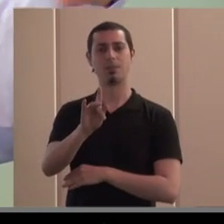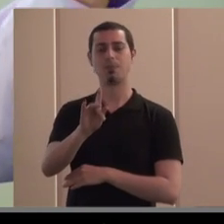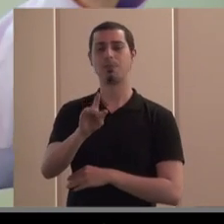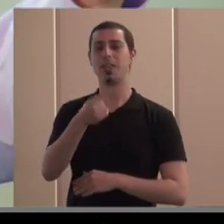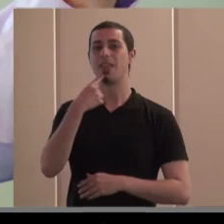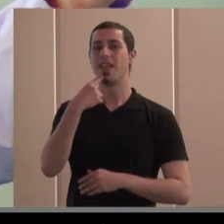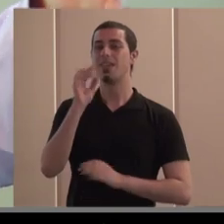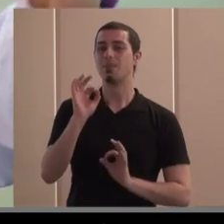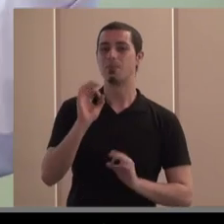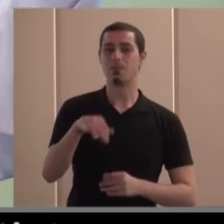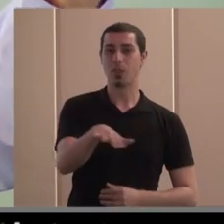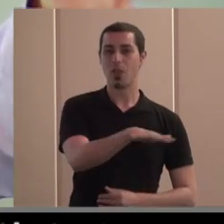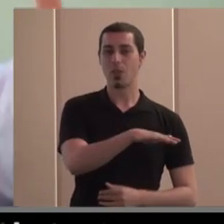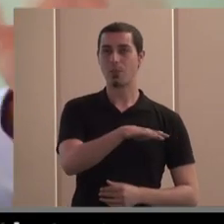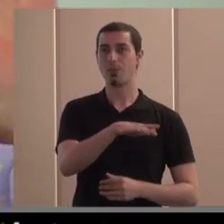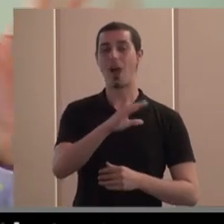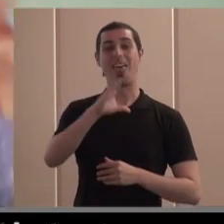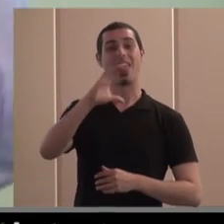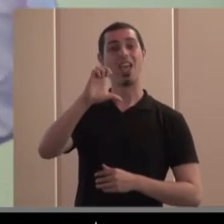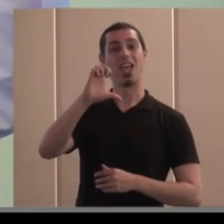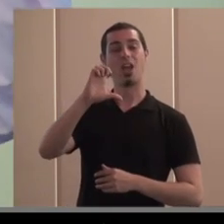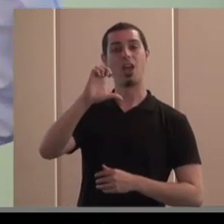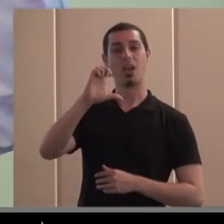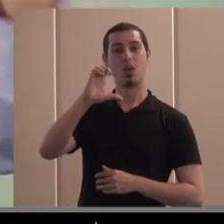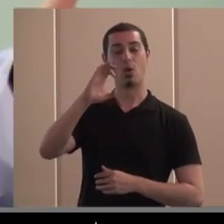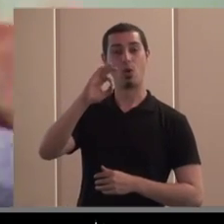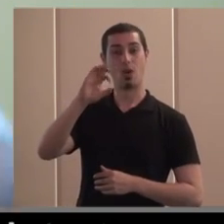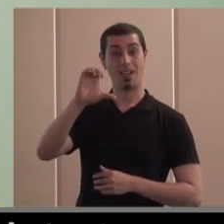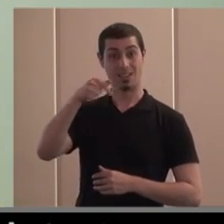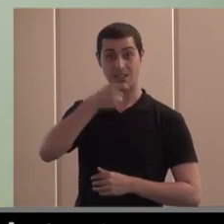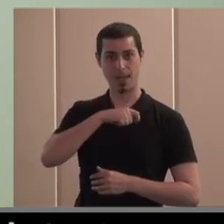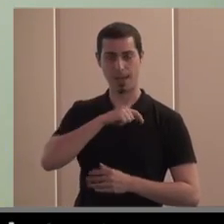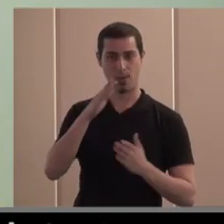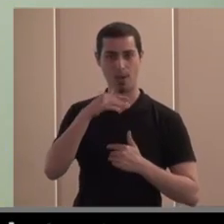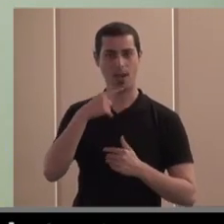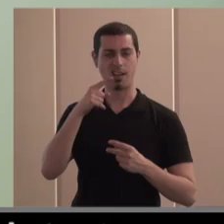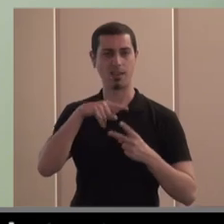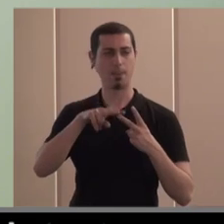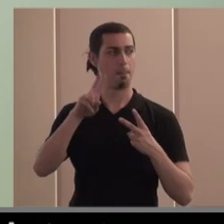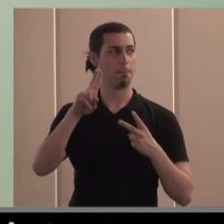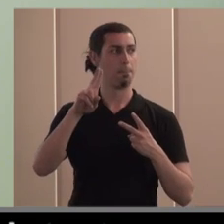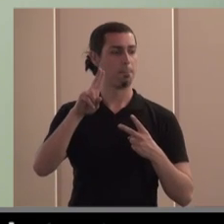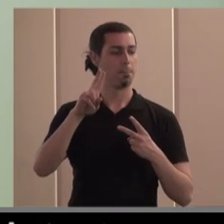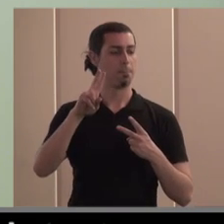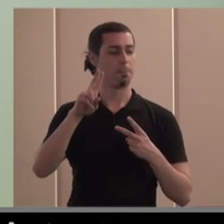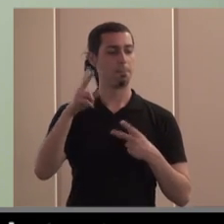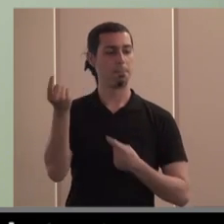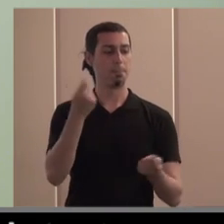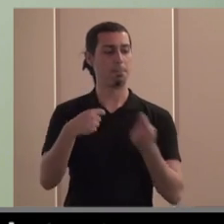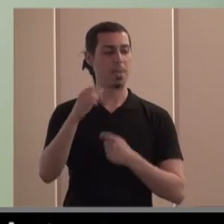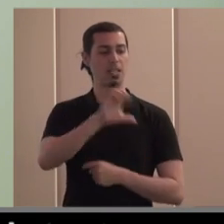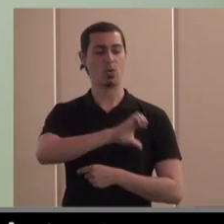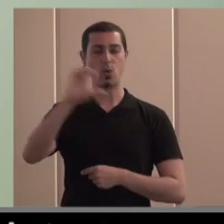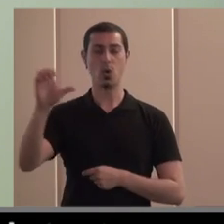una sola como si fuera la COE aquí en España existe la Business Europe que es el equivalente a COE y